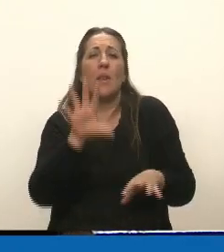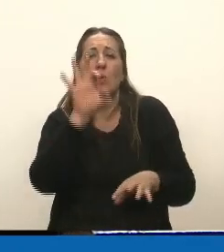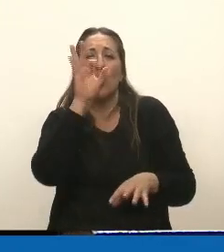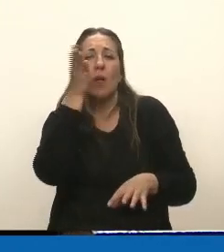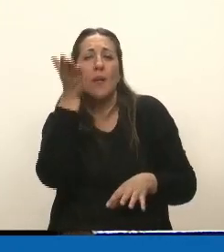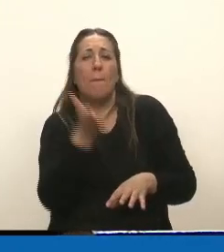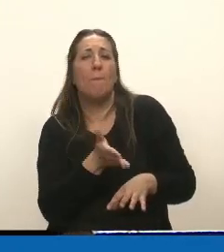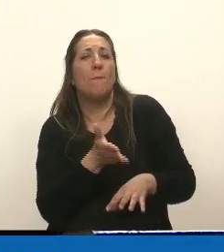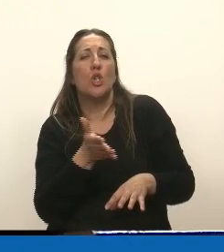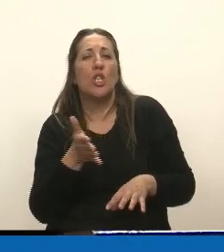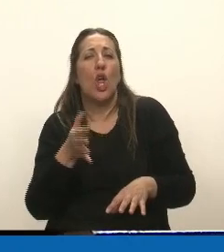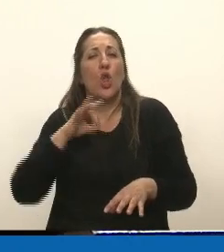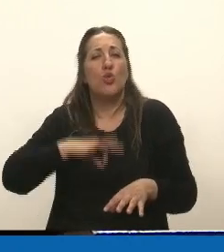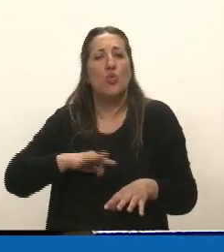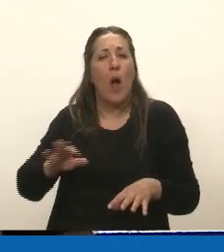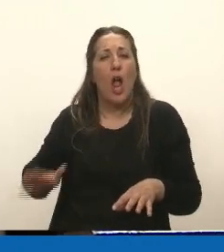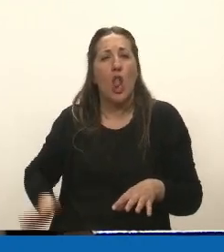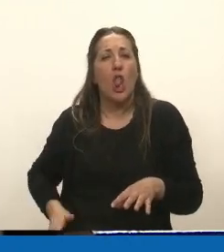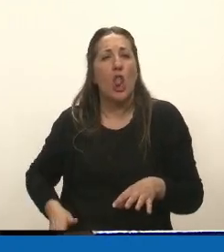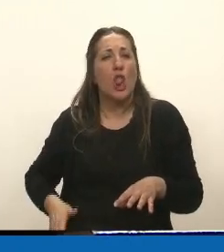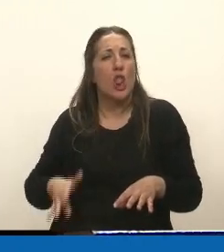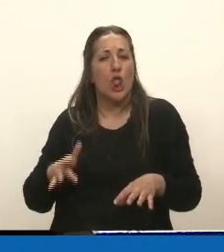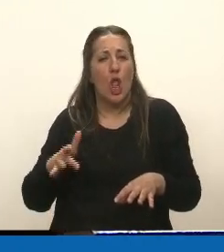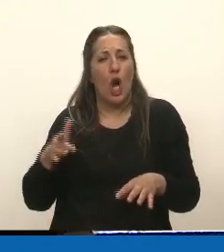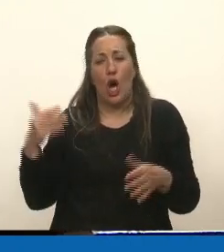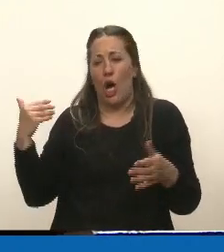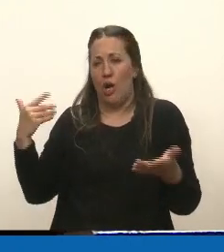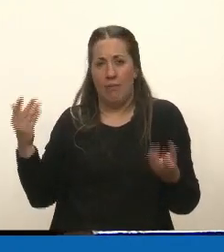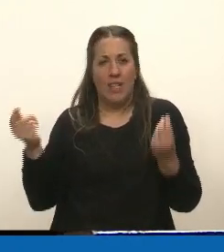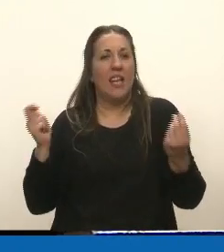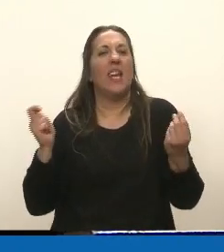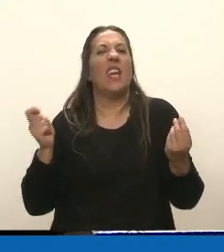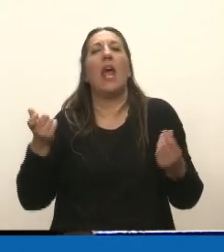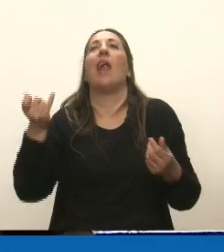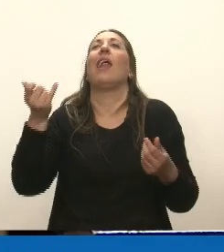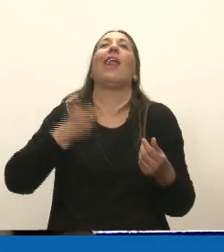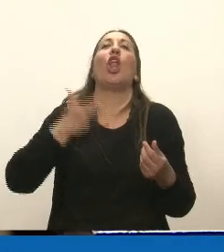del valor adquisitivo en los últimos 10 años? ¿Quién lo puede discutir a eso?